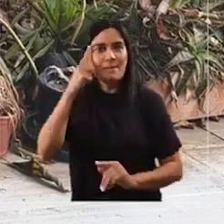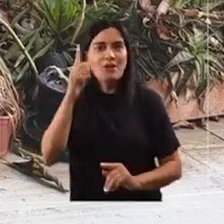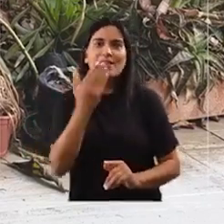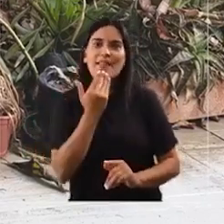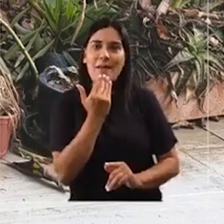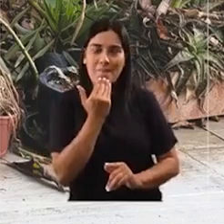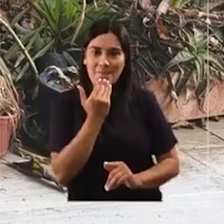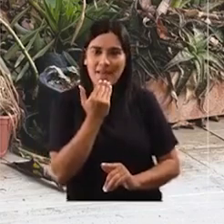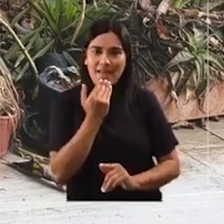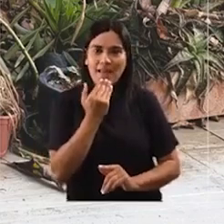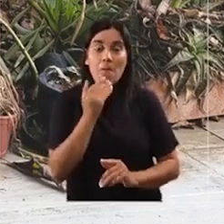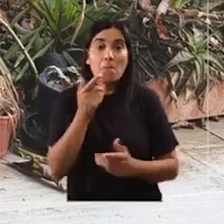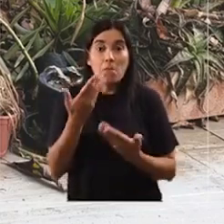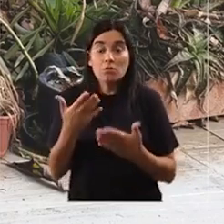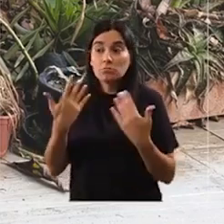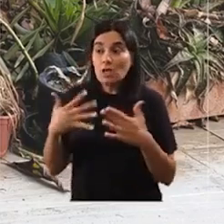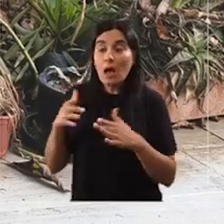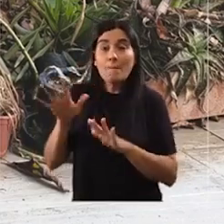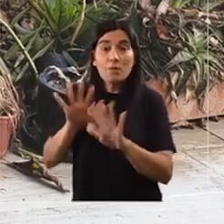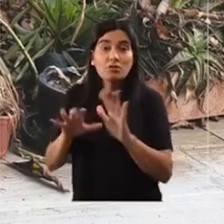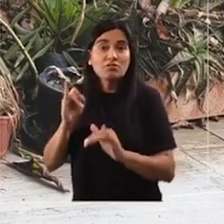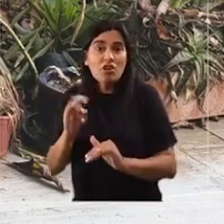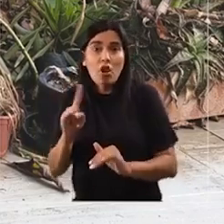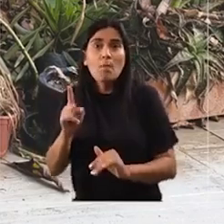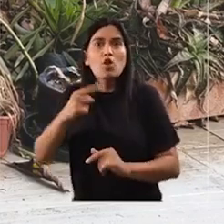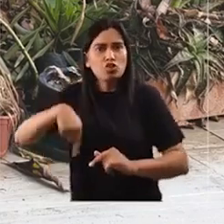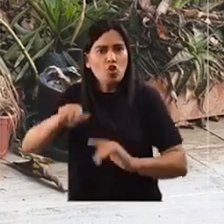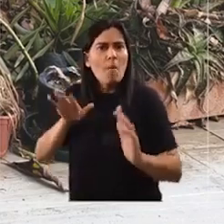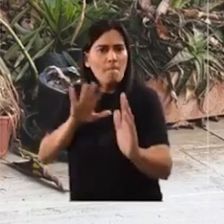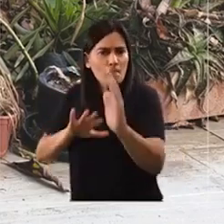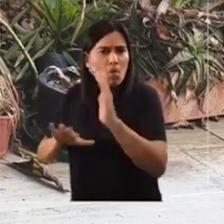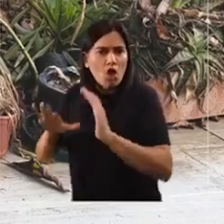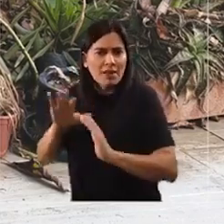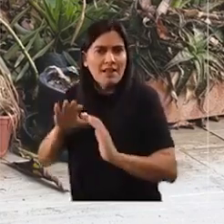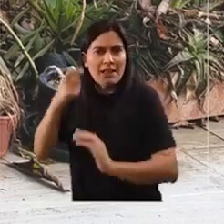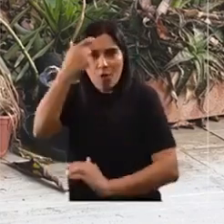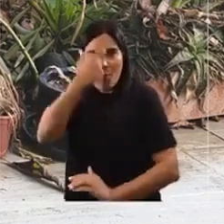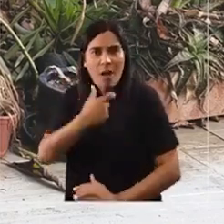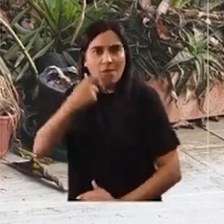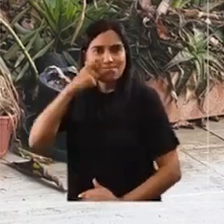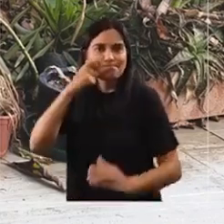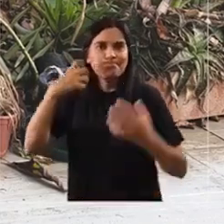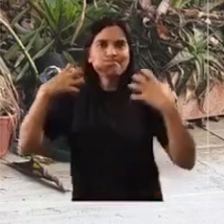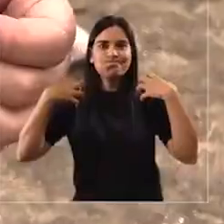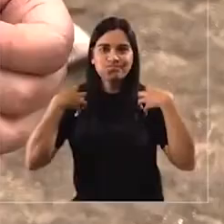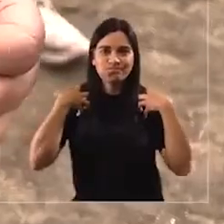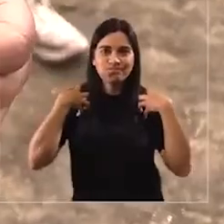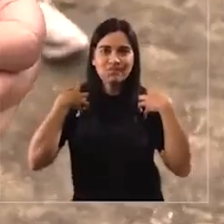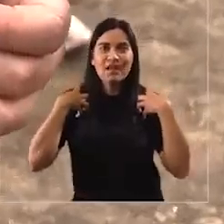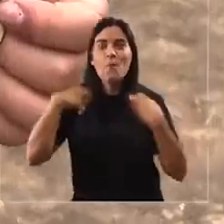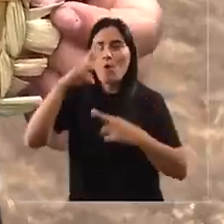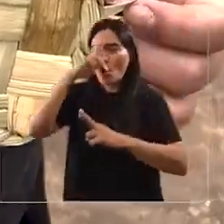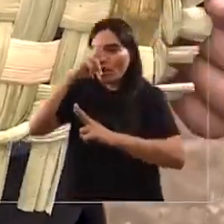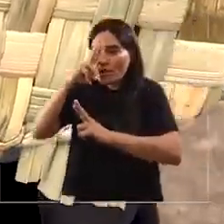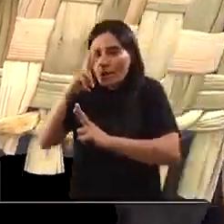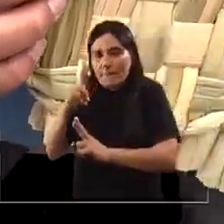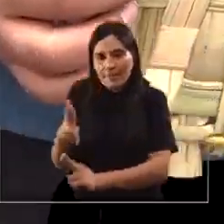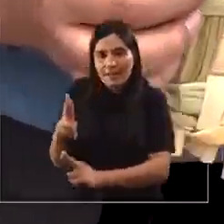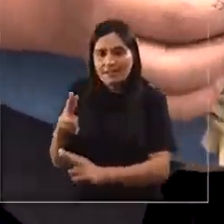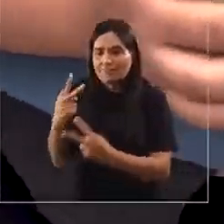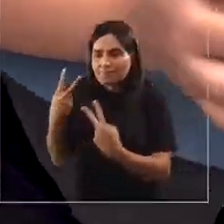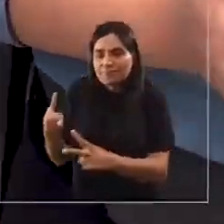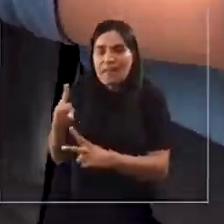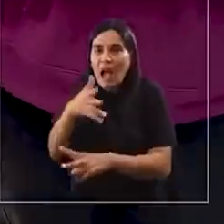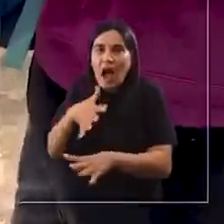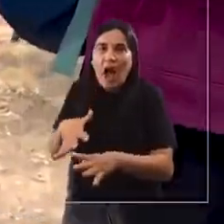hacerlos ser protegidos, pero también en cuanto sean o no protegidos, protegerlos tiene que ver con las acciones humanas, que